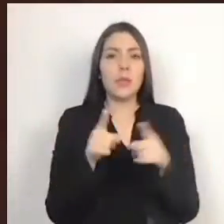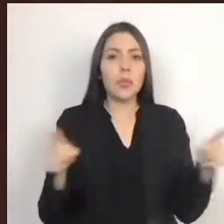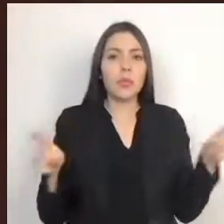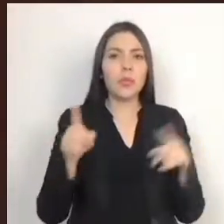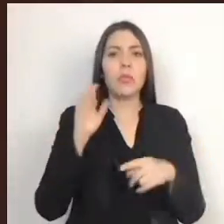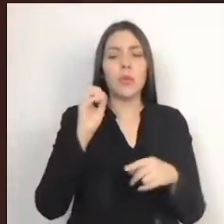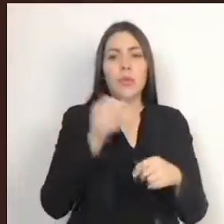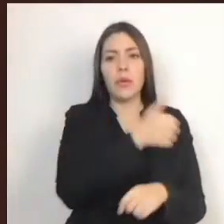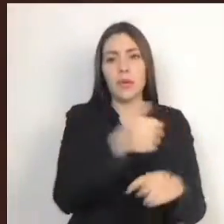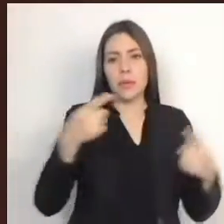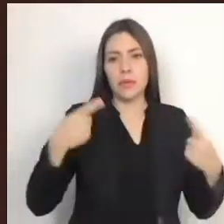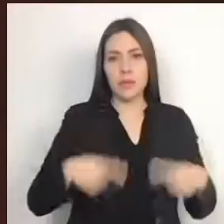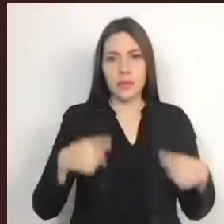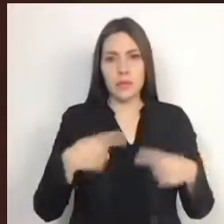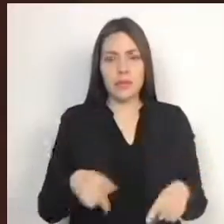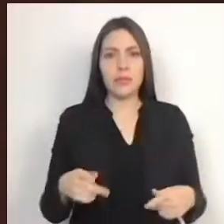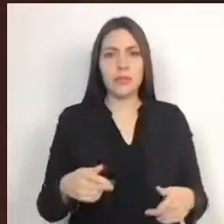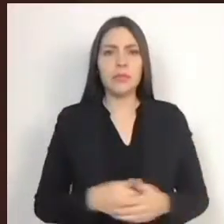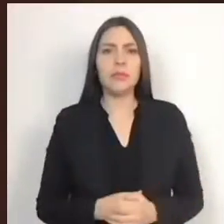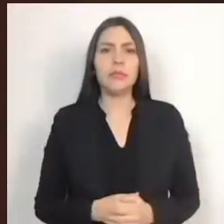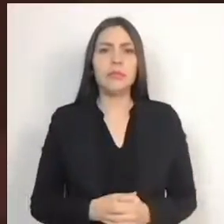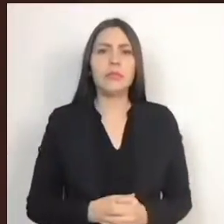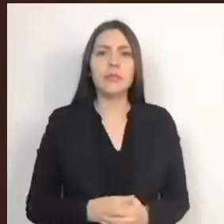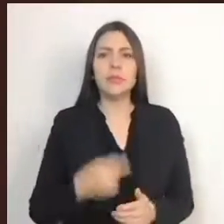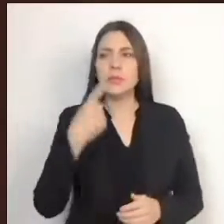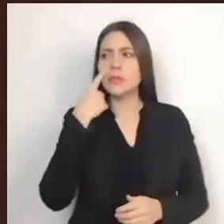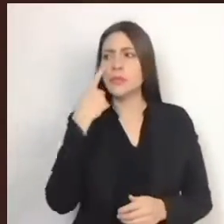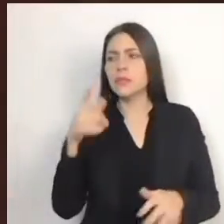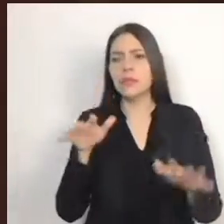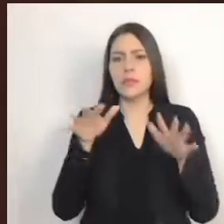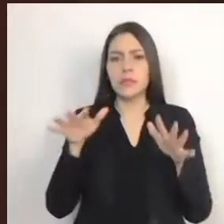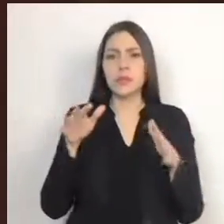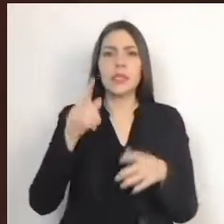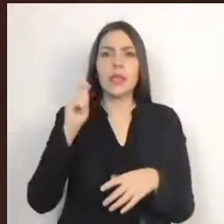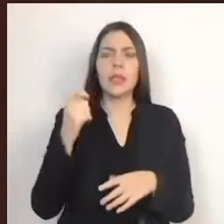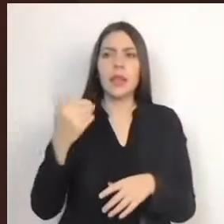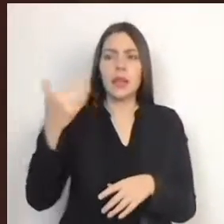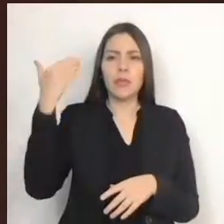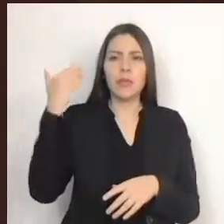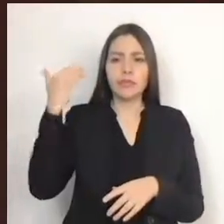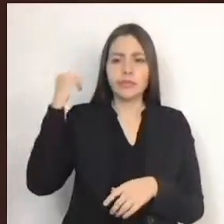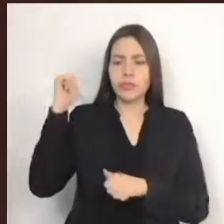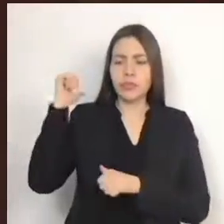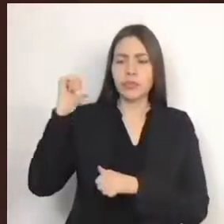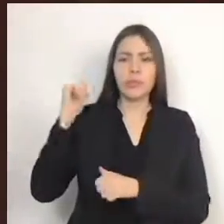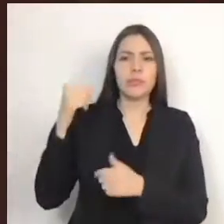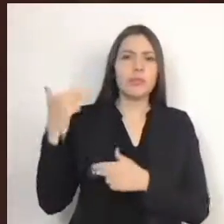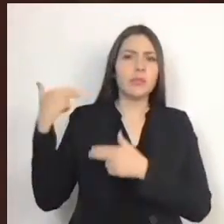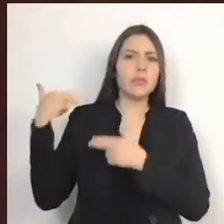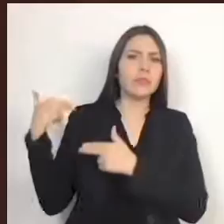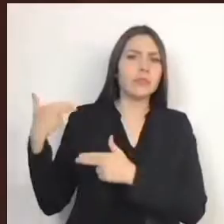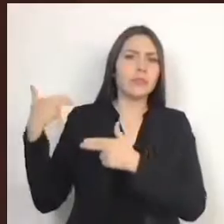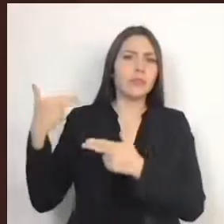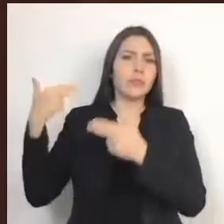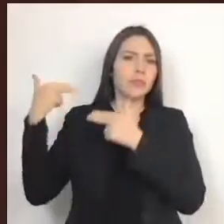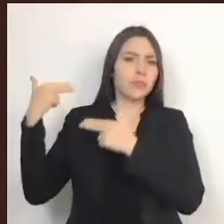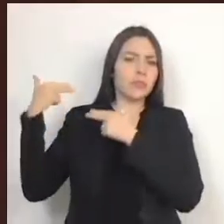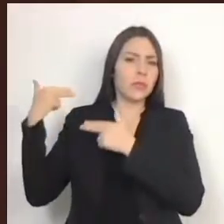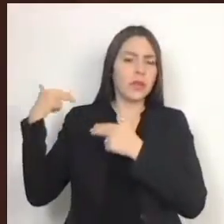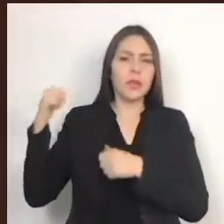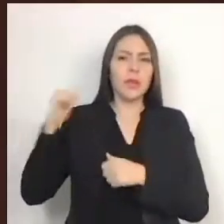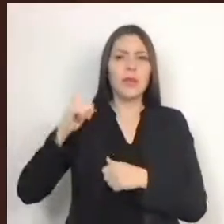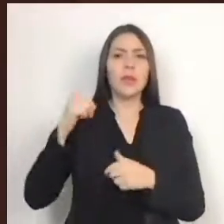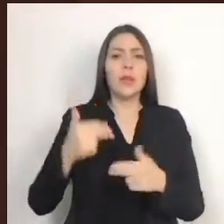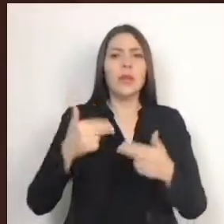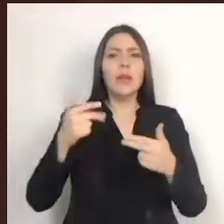cuenta de los ancestros africanos que hay en su árbol genealógico. Sin embargo, aún cuando son un sector de la población